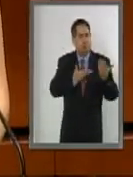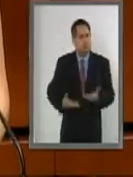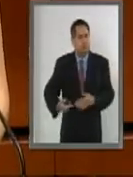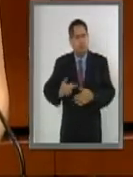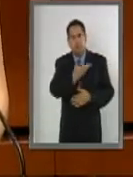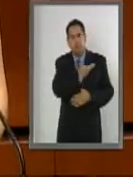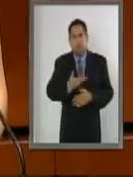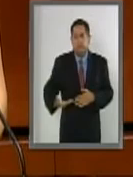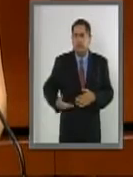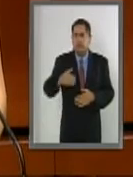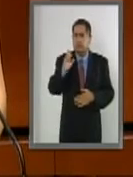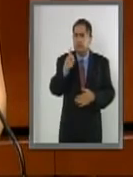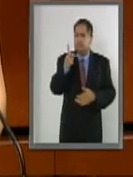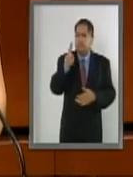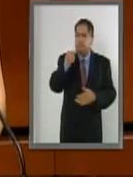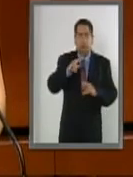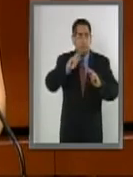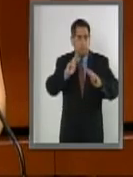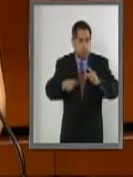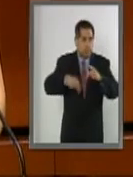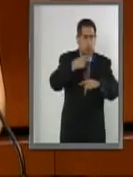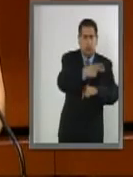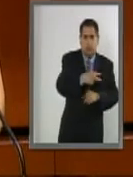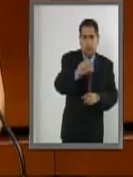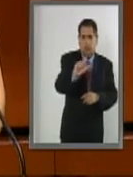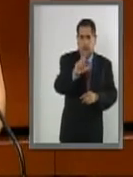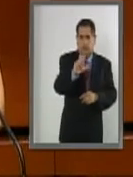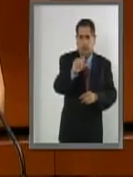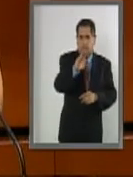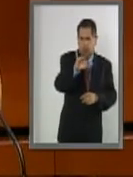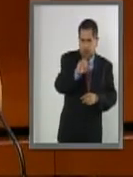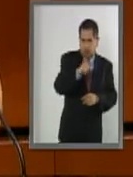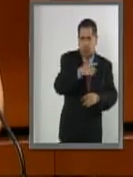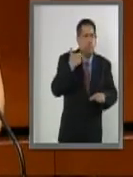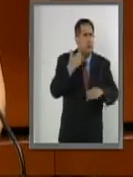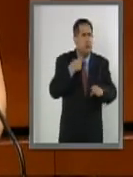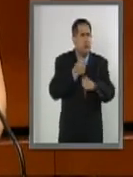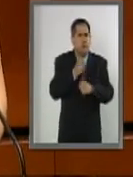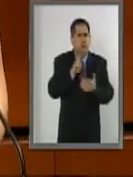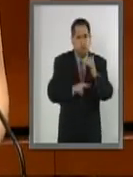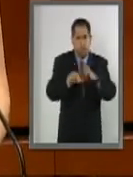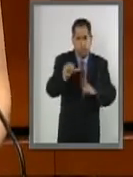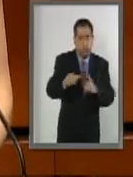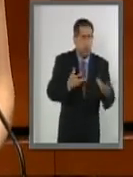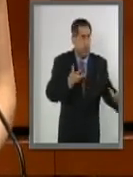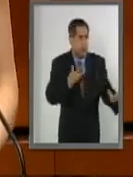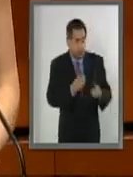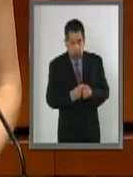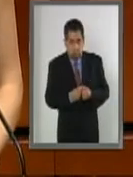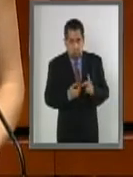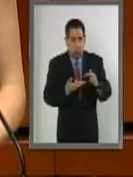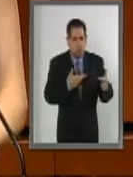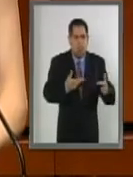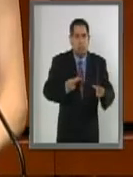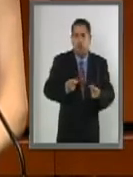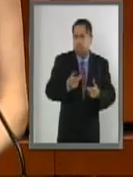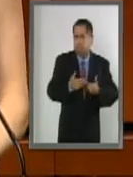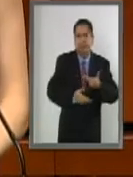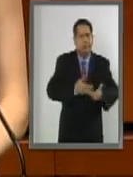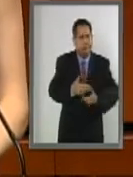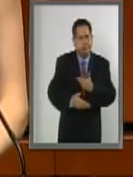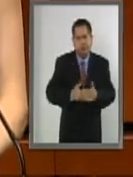Enrique Peña Nieto a la península arábiga en 2016, las relaciones con Arabia Saudita se han vuelto más dinámicas.